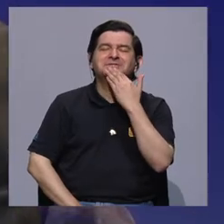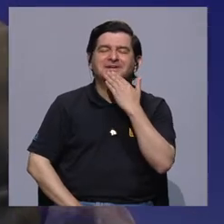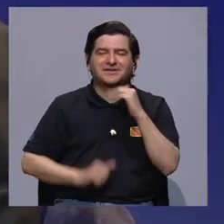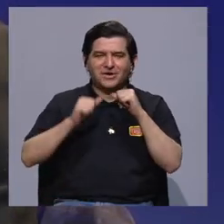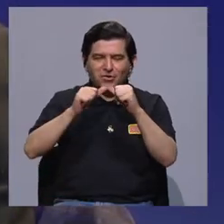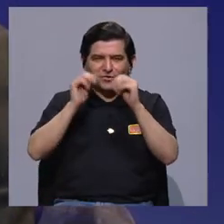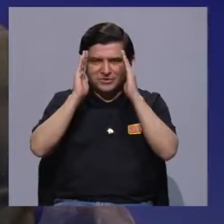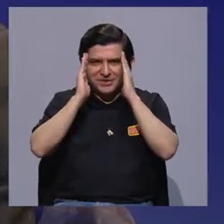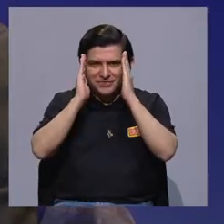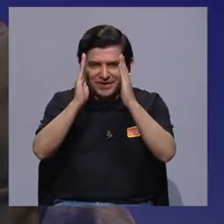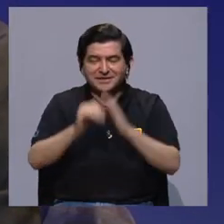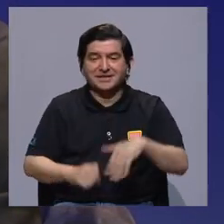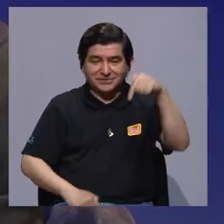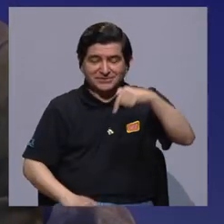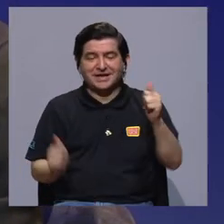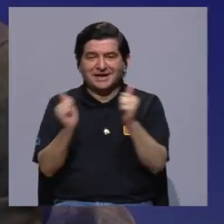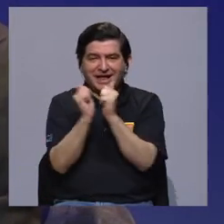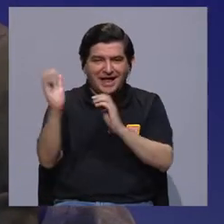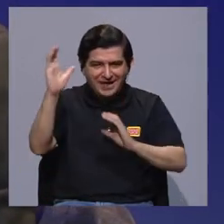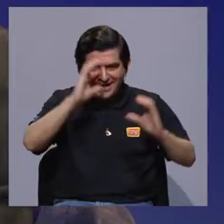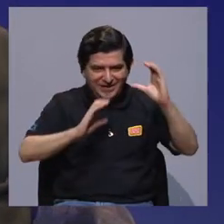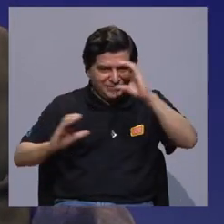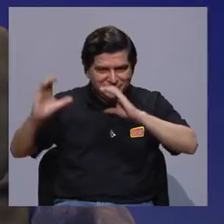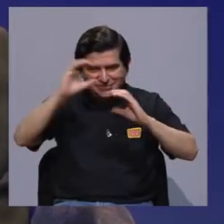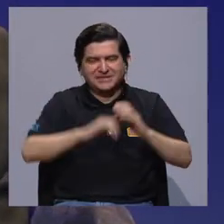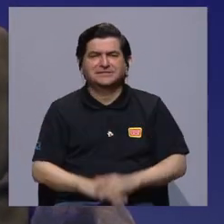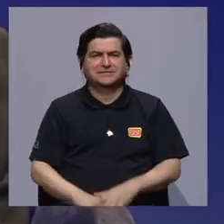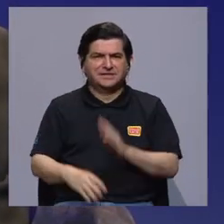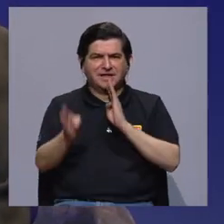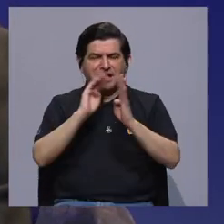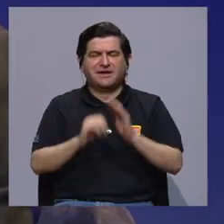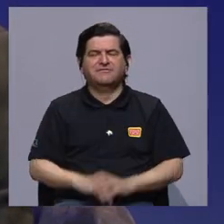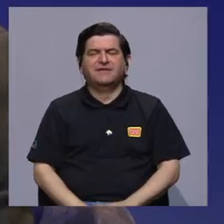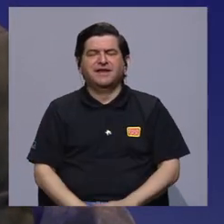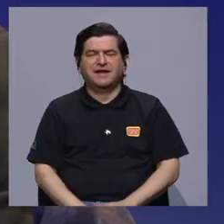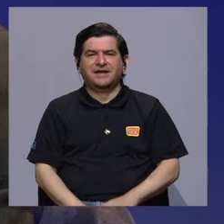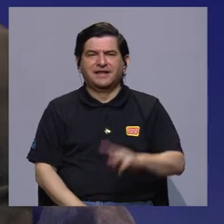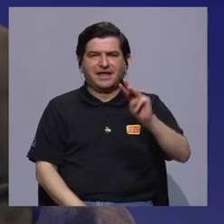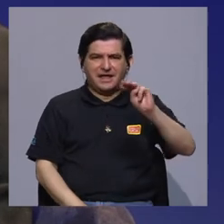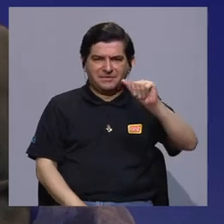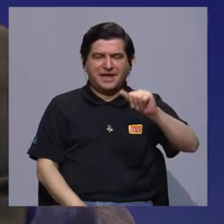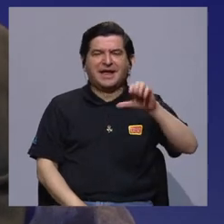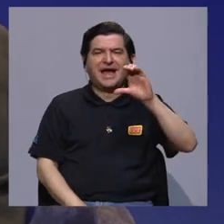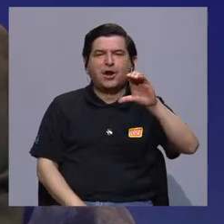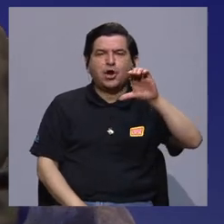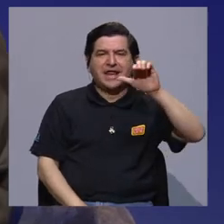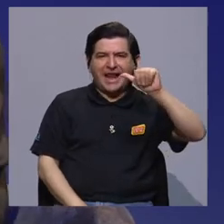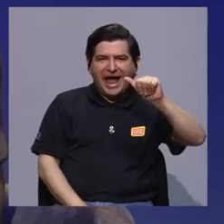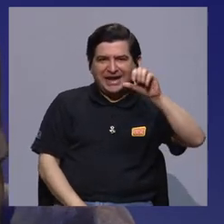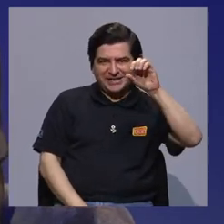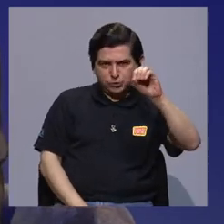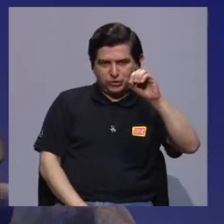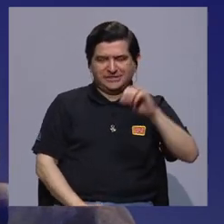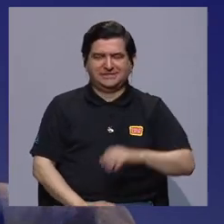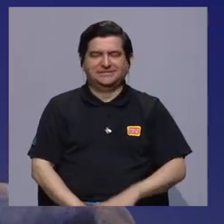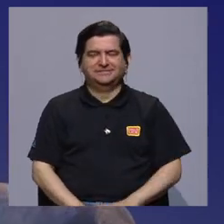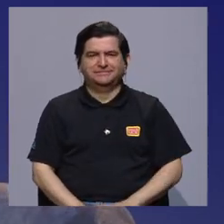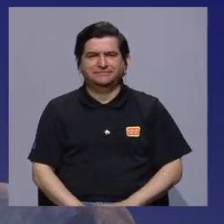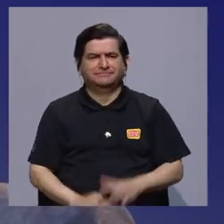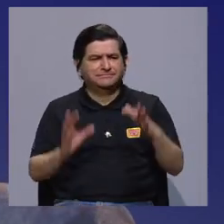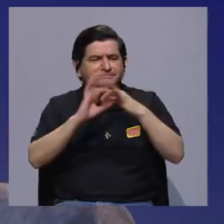Agradecemos que continúen con nosotros aquí en Conciencia. Estamos hablando con la Máster Carolina Arias